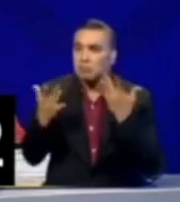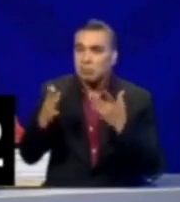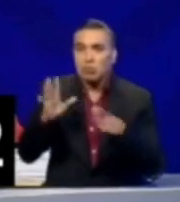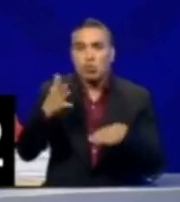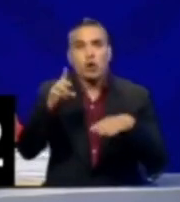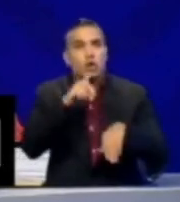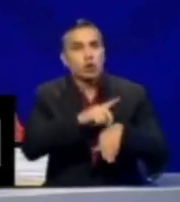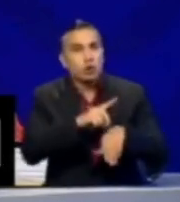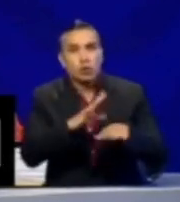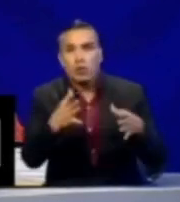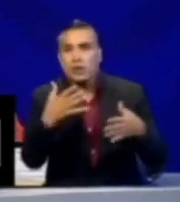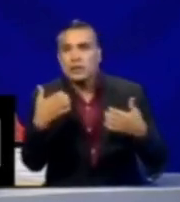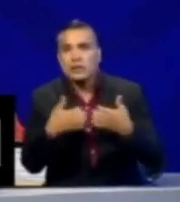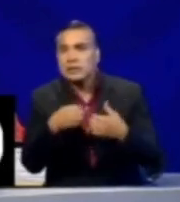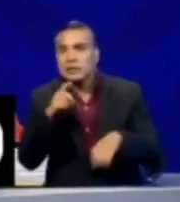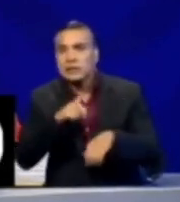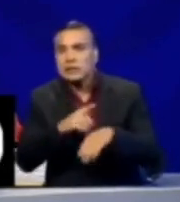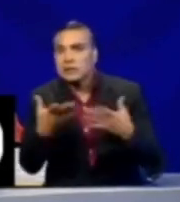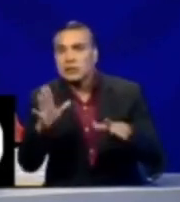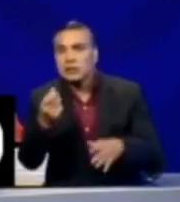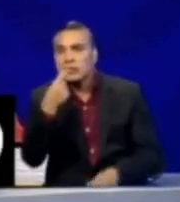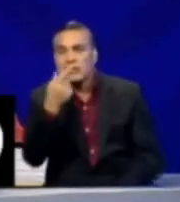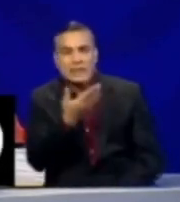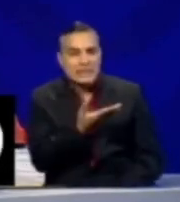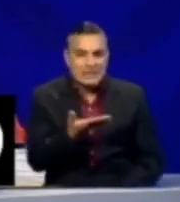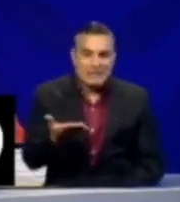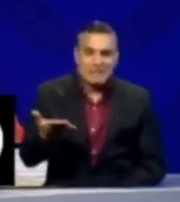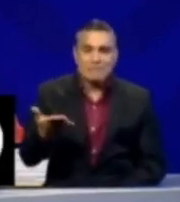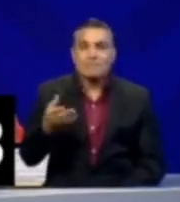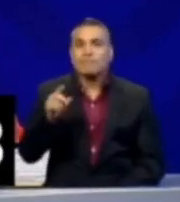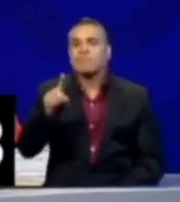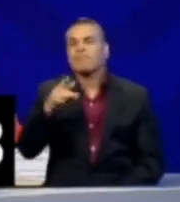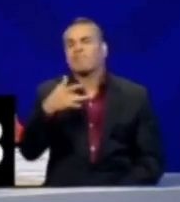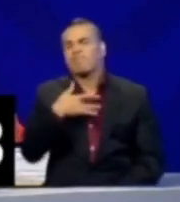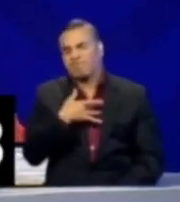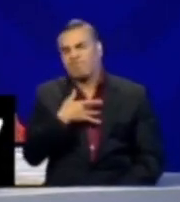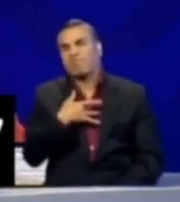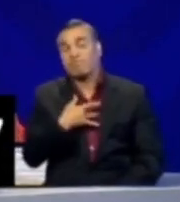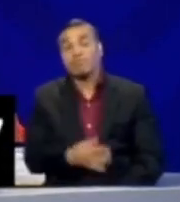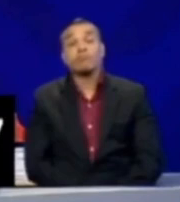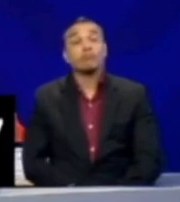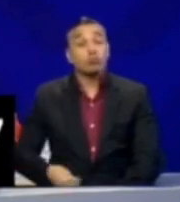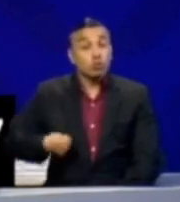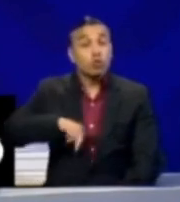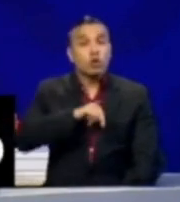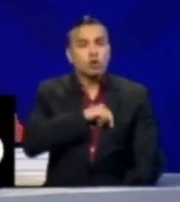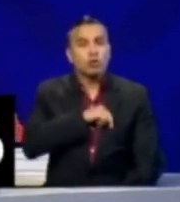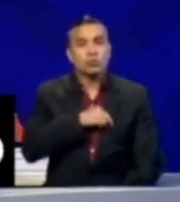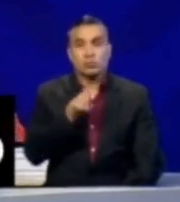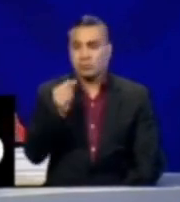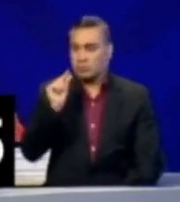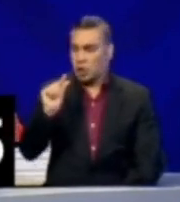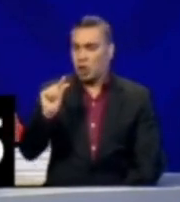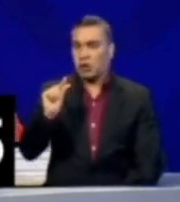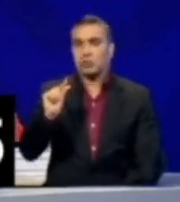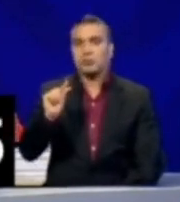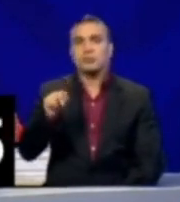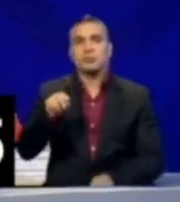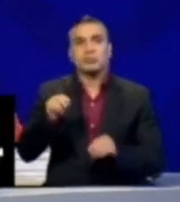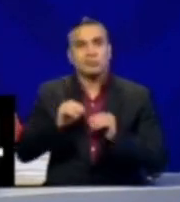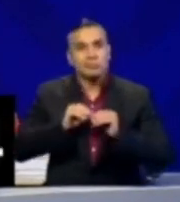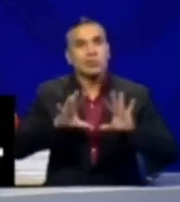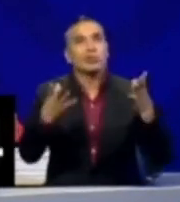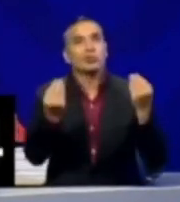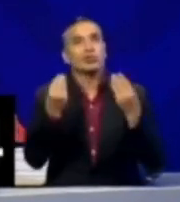médicos, no hay insumos médicos, no hay medicinas. Eso es lamentable. Nosotros con poco dinero hicimos mucho.